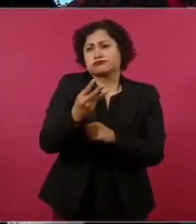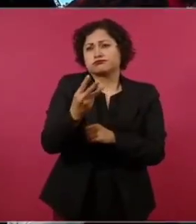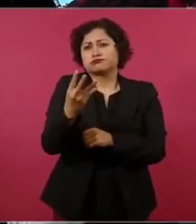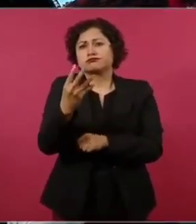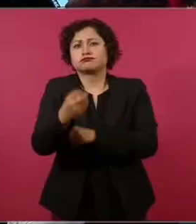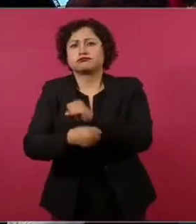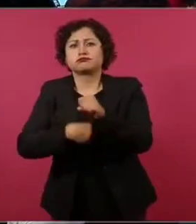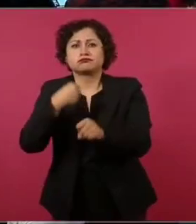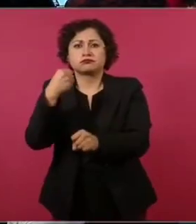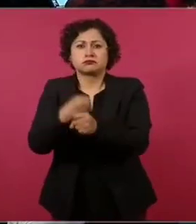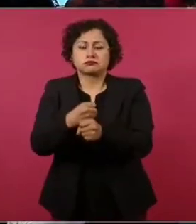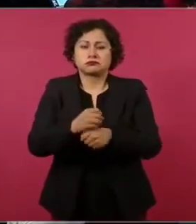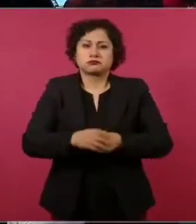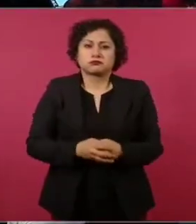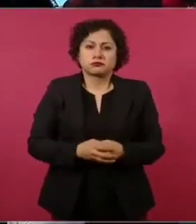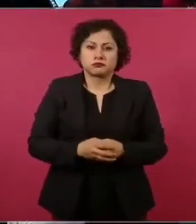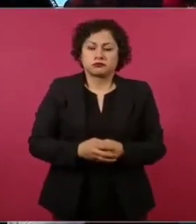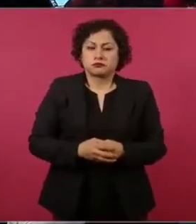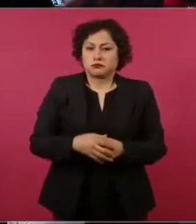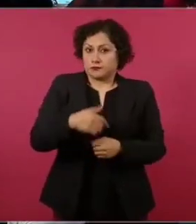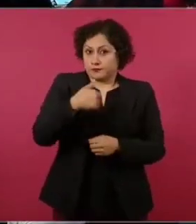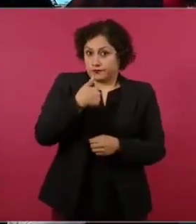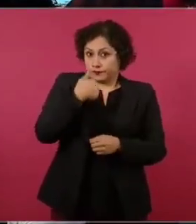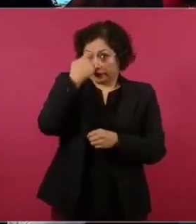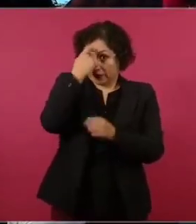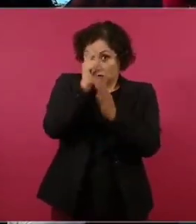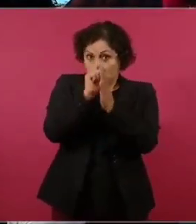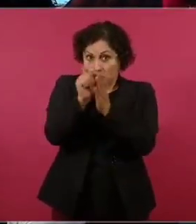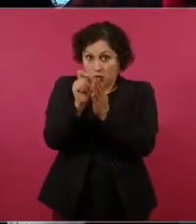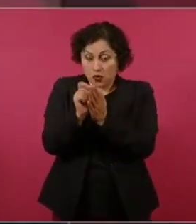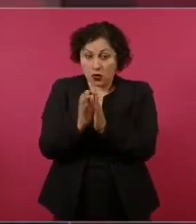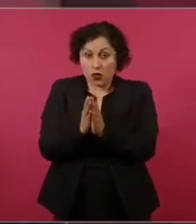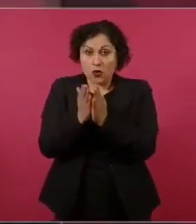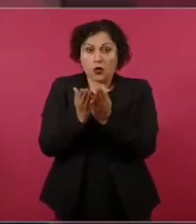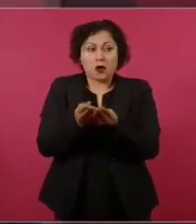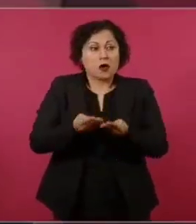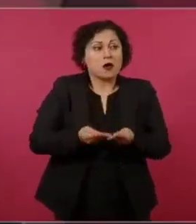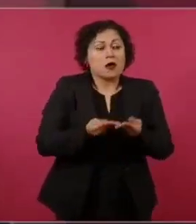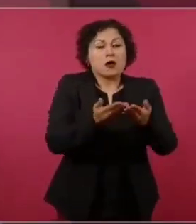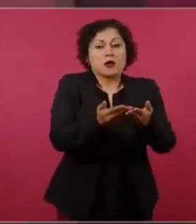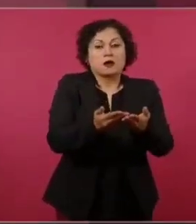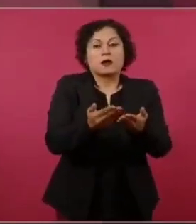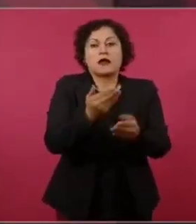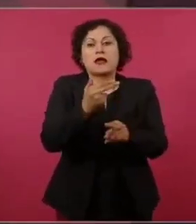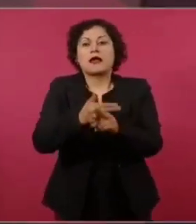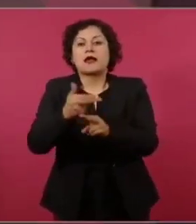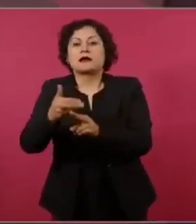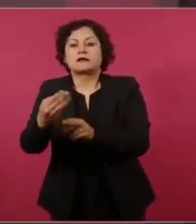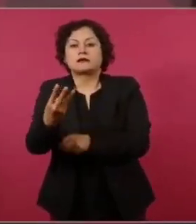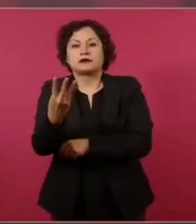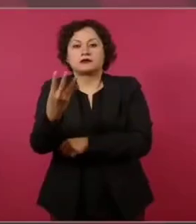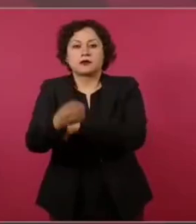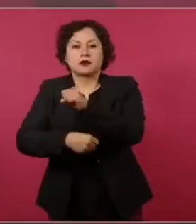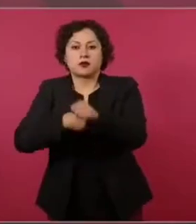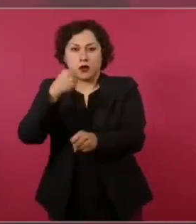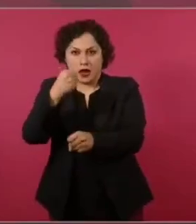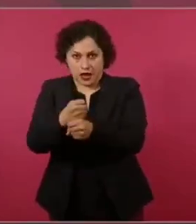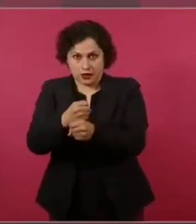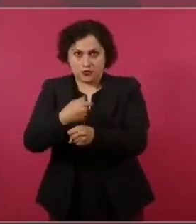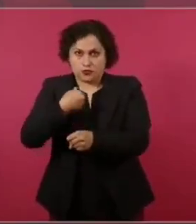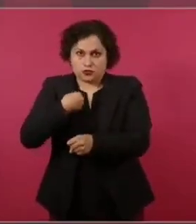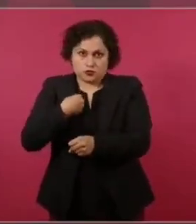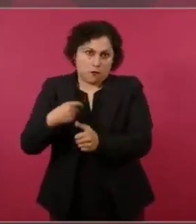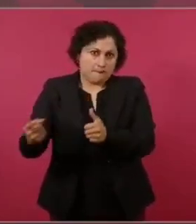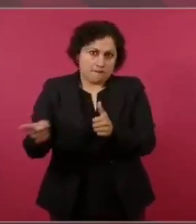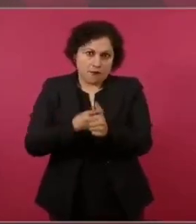No voy a publicar en tres, cuatro años, nada, hasta que termine